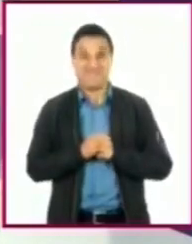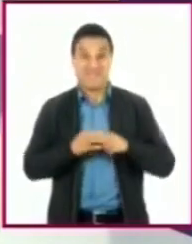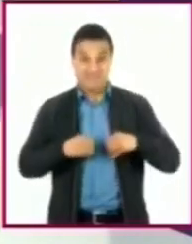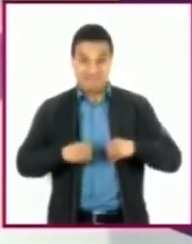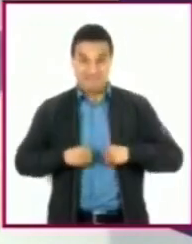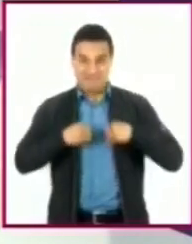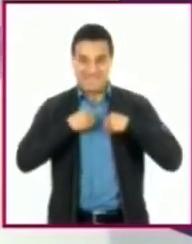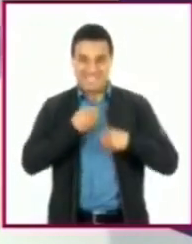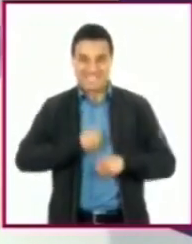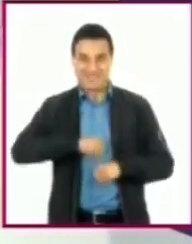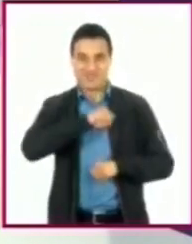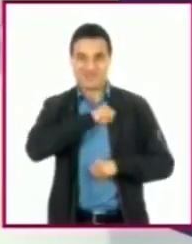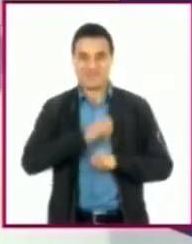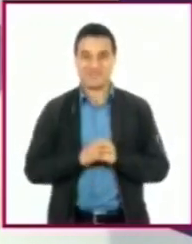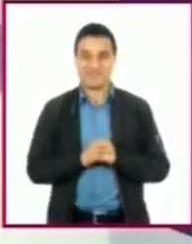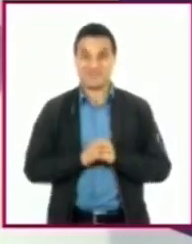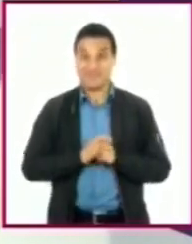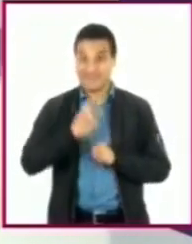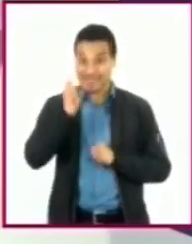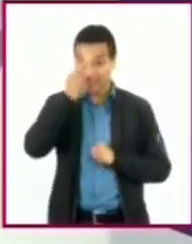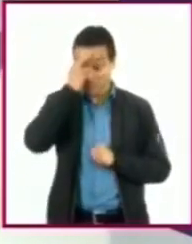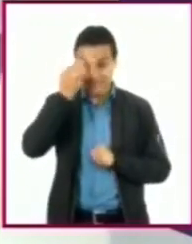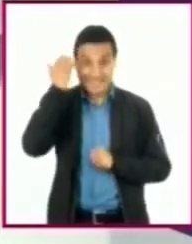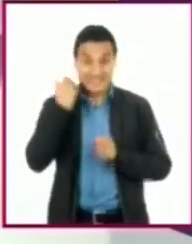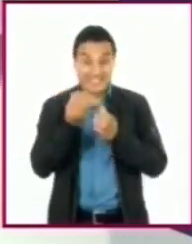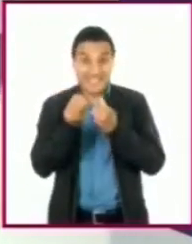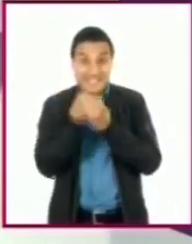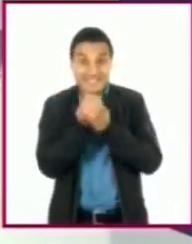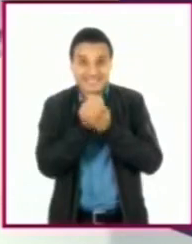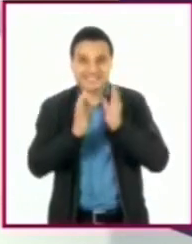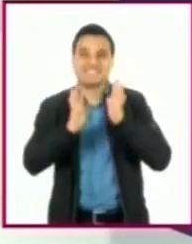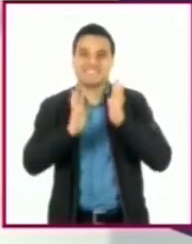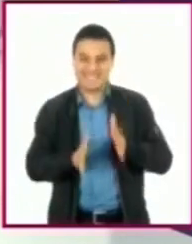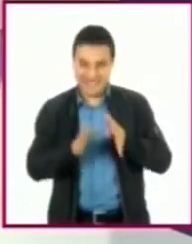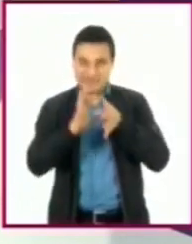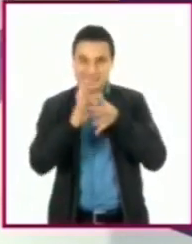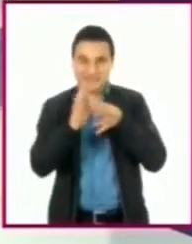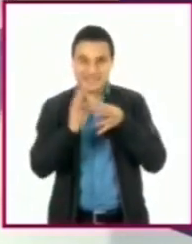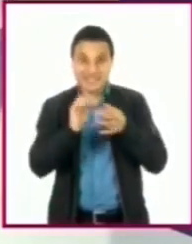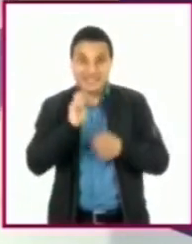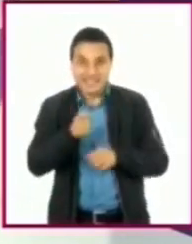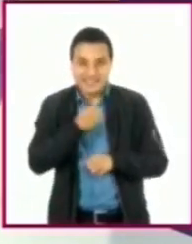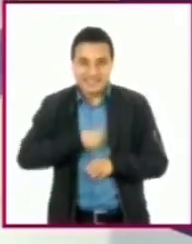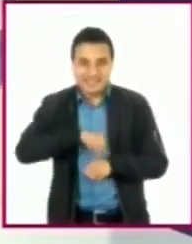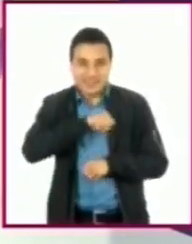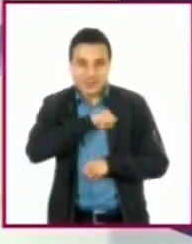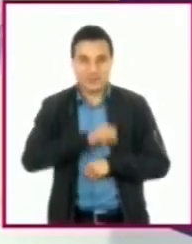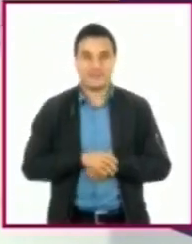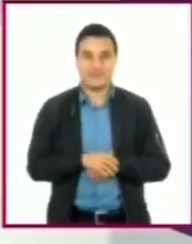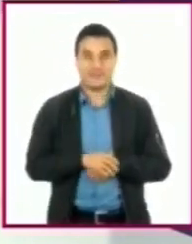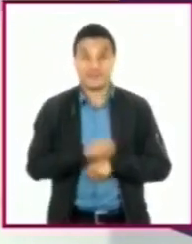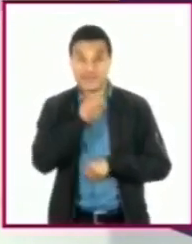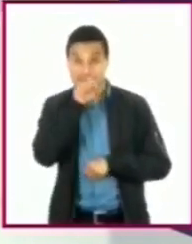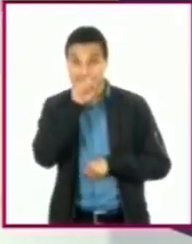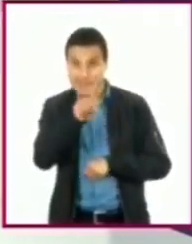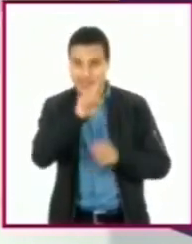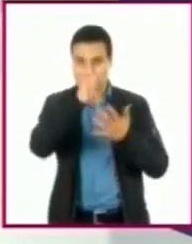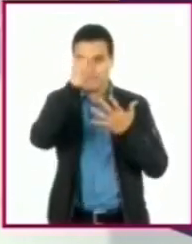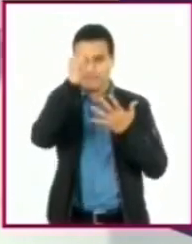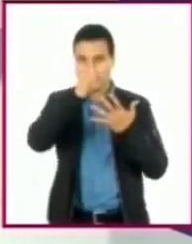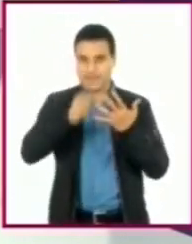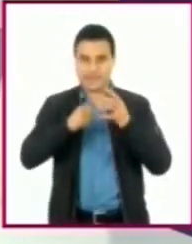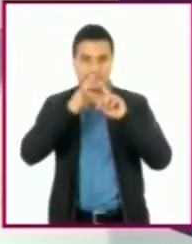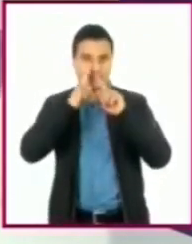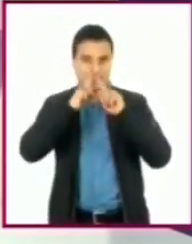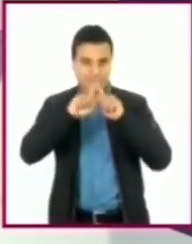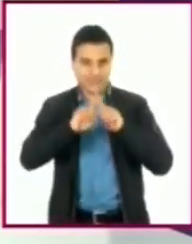Saludable. Como recordarán, en la emisión anterior vimos qué es la salud y estuvimos tratando diferentes aspectos para reconocer